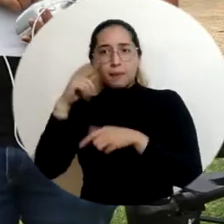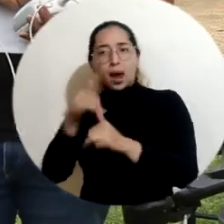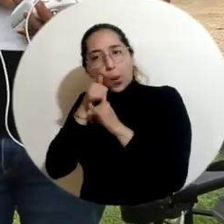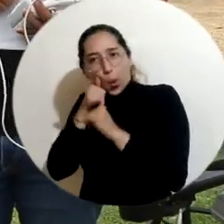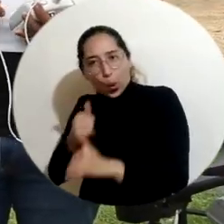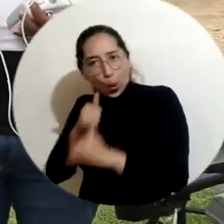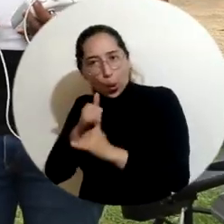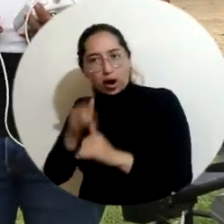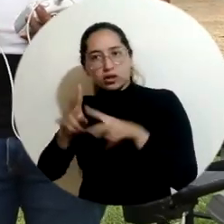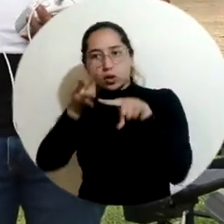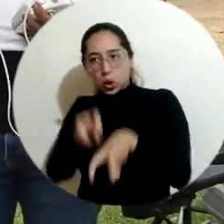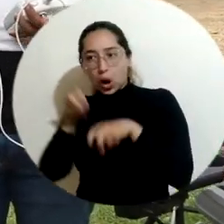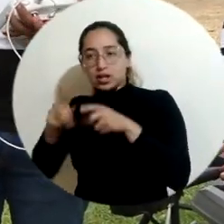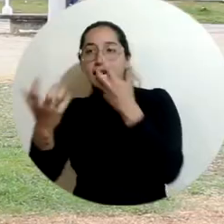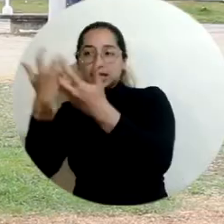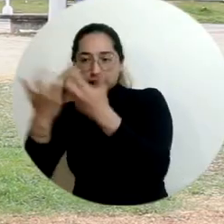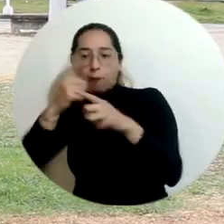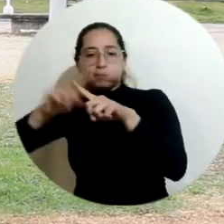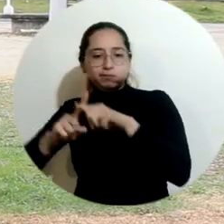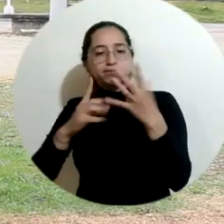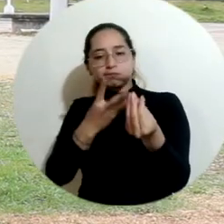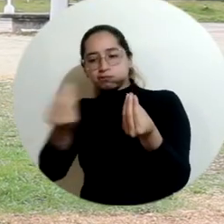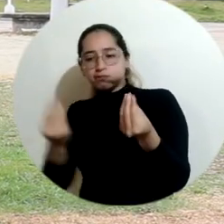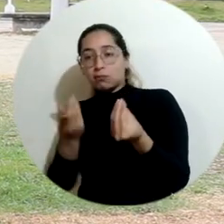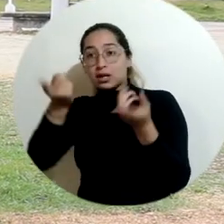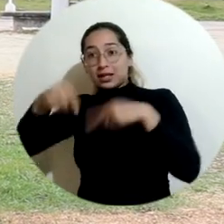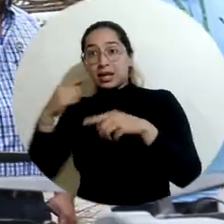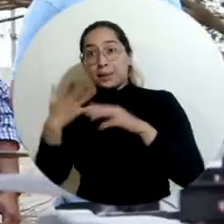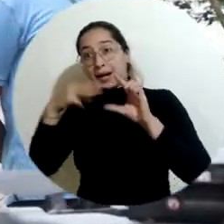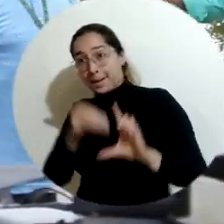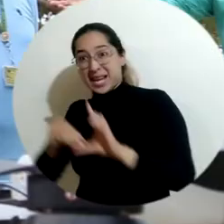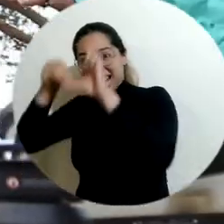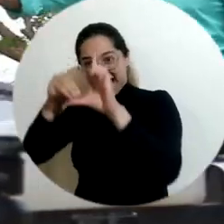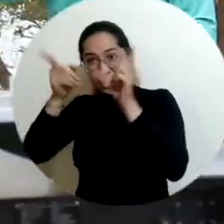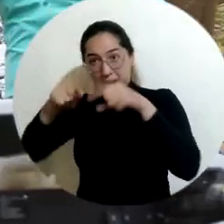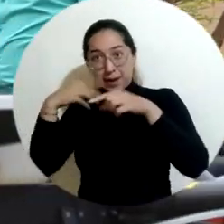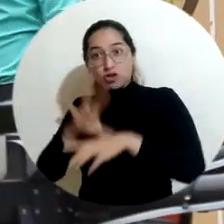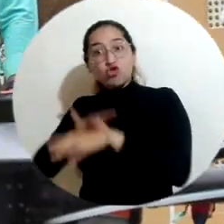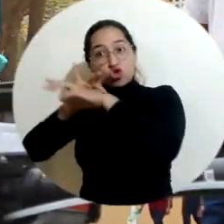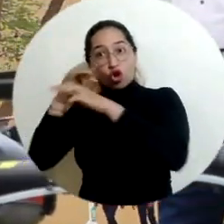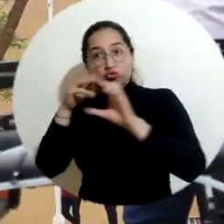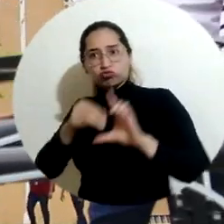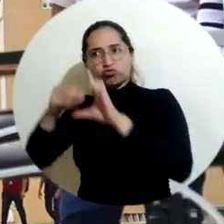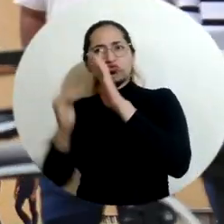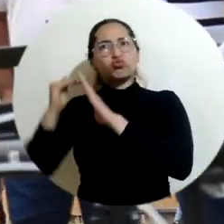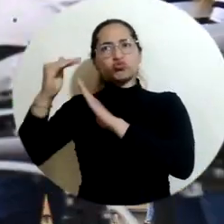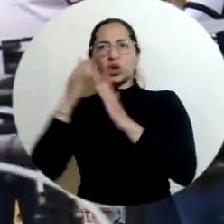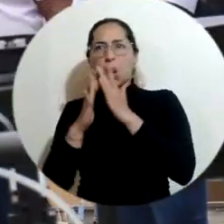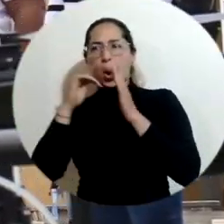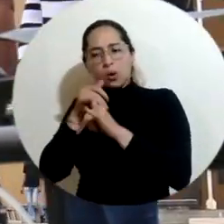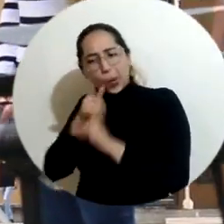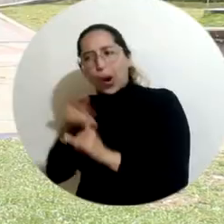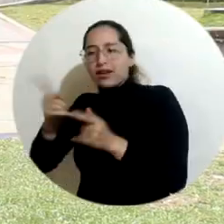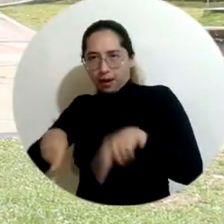confluyen ingenieros agrónomos electrónicos y de sistemas de la alma mater y estudiantes de la maestría y el doctorado en ingeniería y cuenta